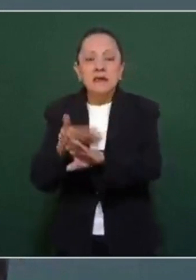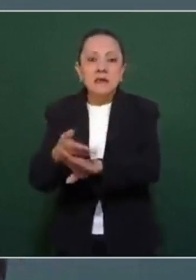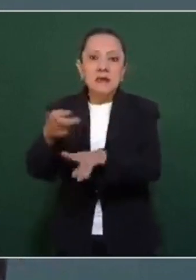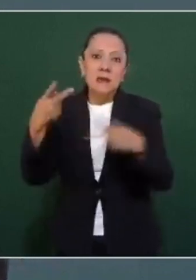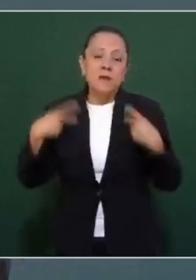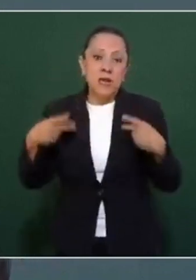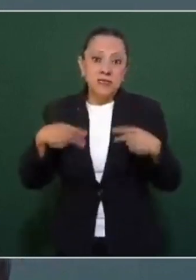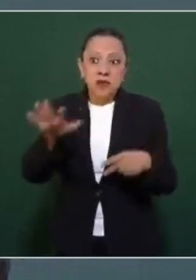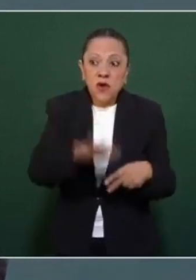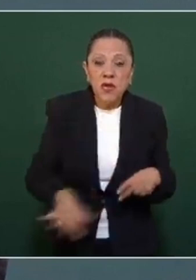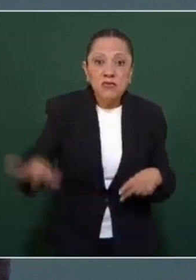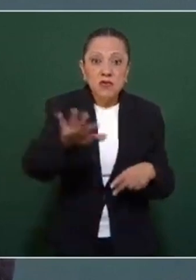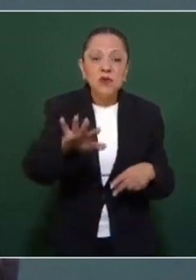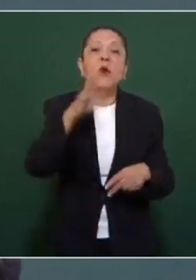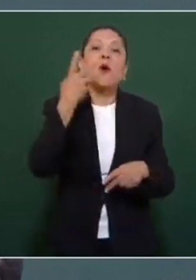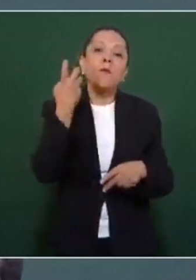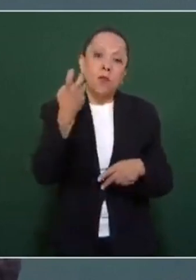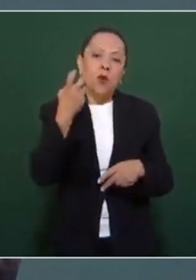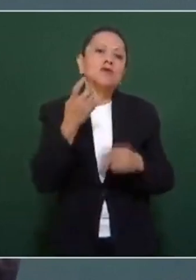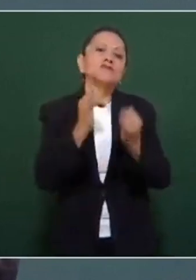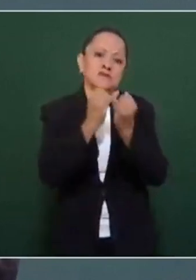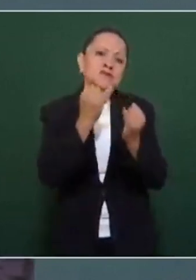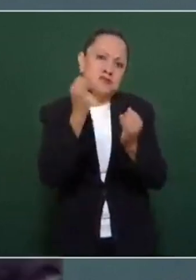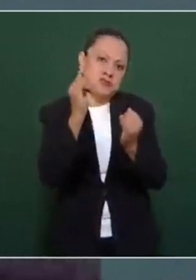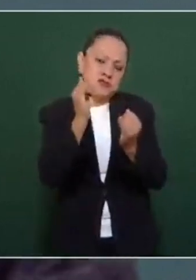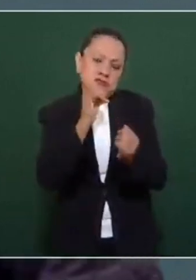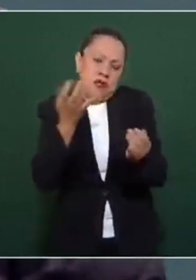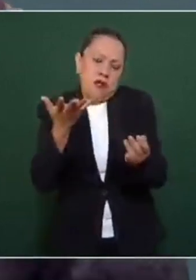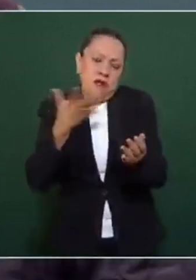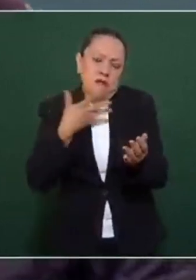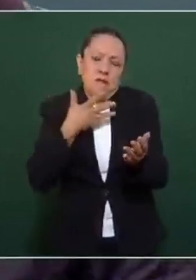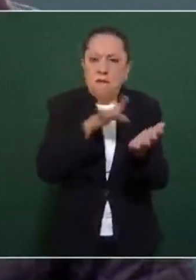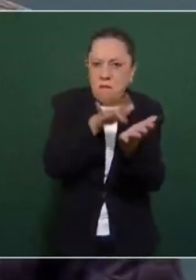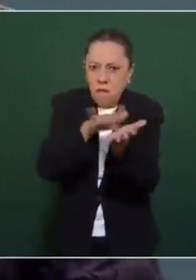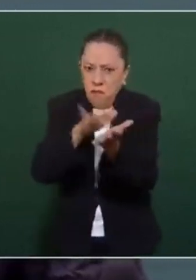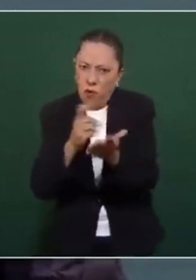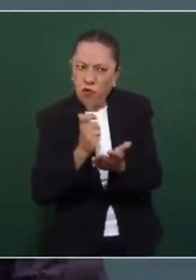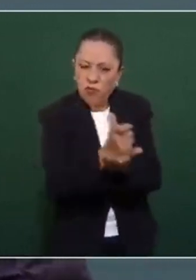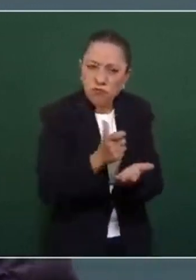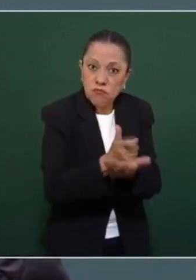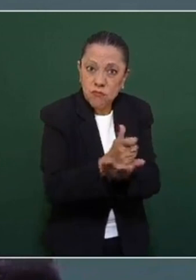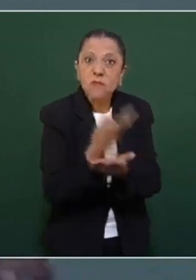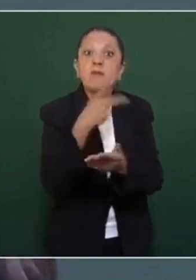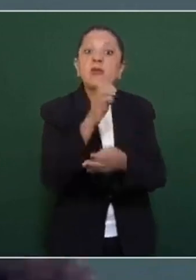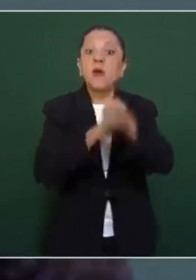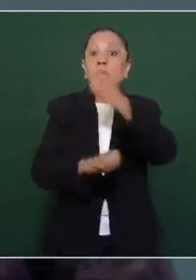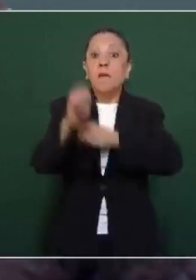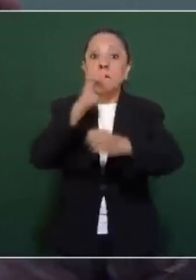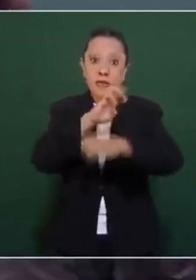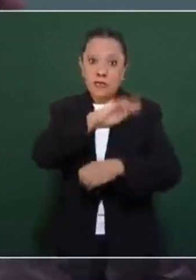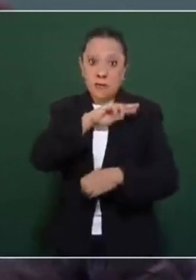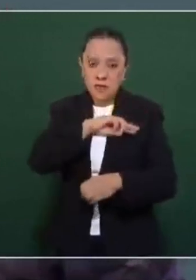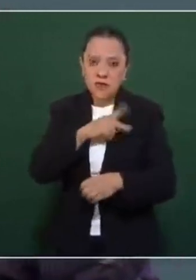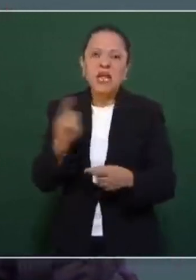estamos destinando subsidio a eso. Pero una empresa particular lo que busca